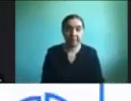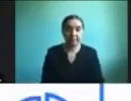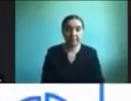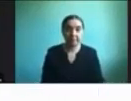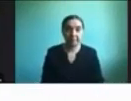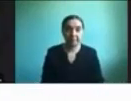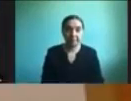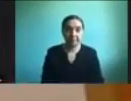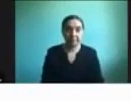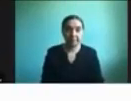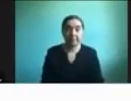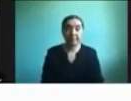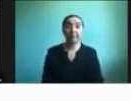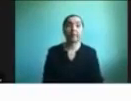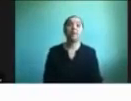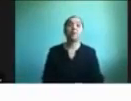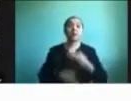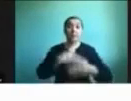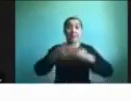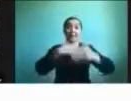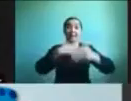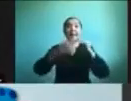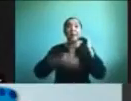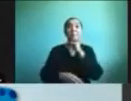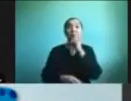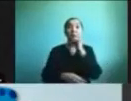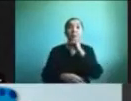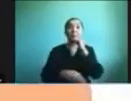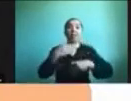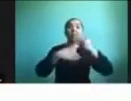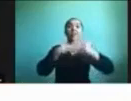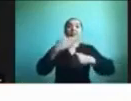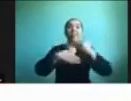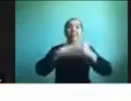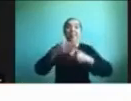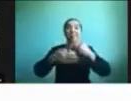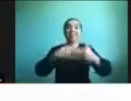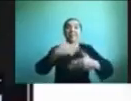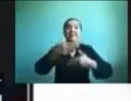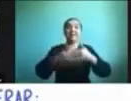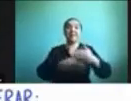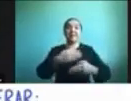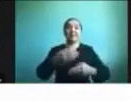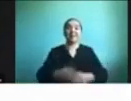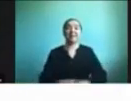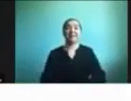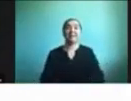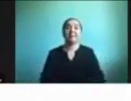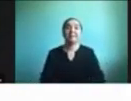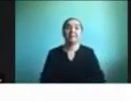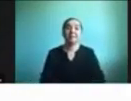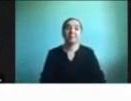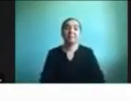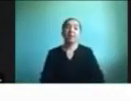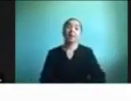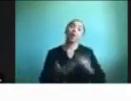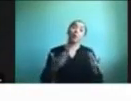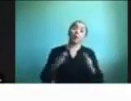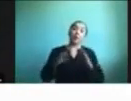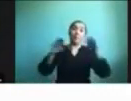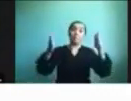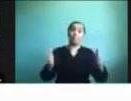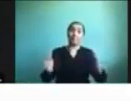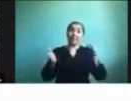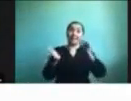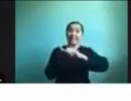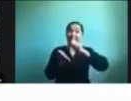voy a pasarlo rapidito para llegar donde estábamos bueno y la mesita como les estaba contando